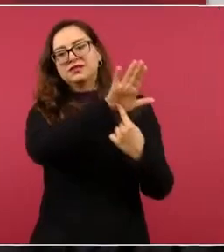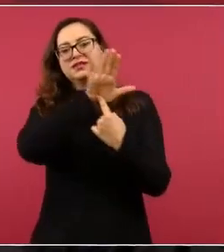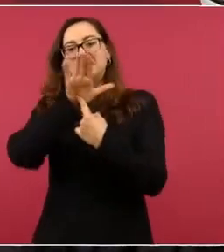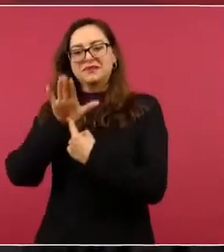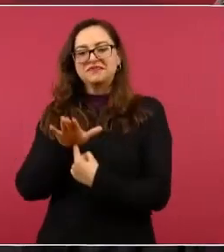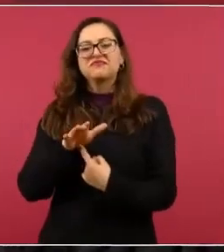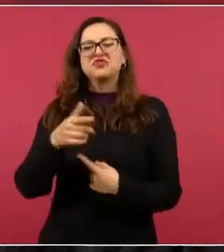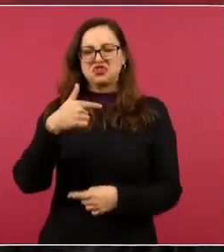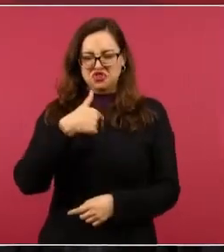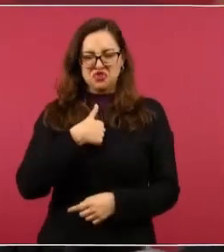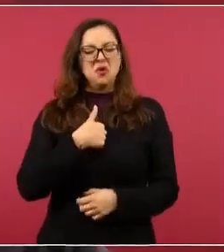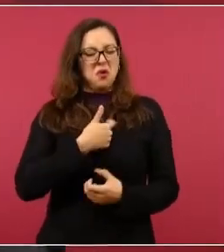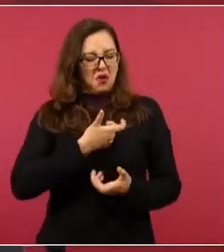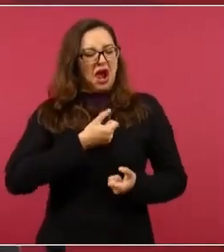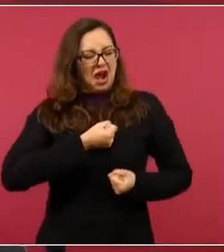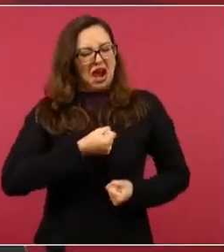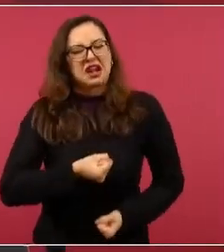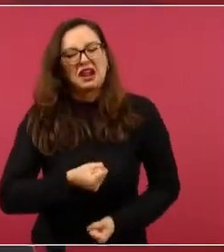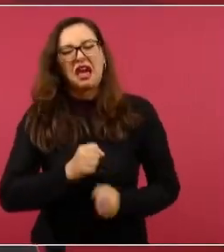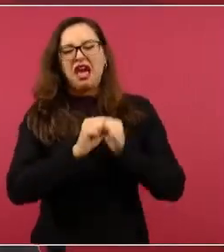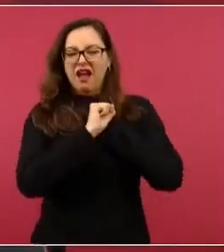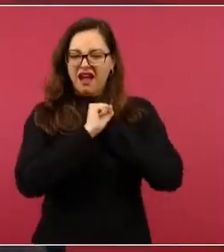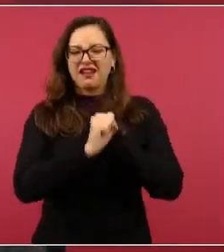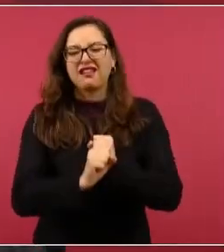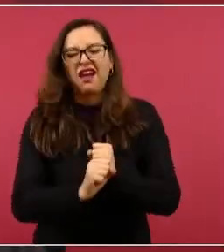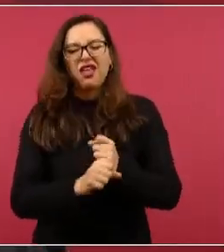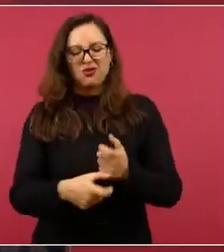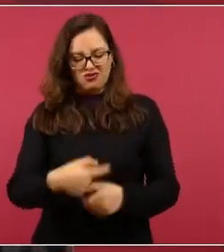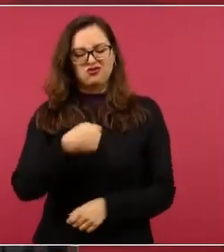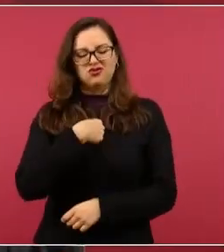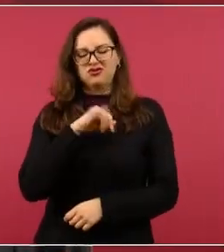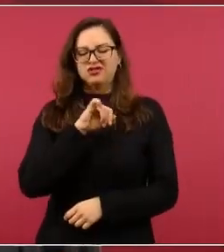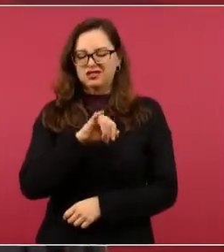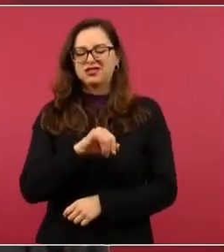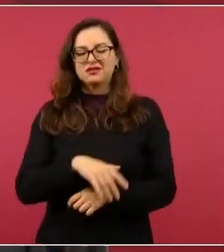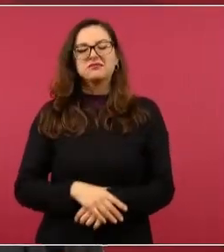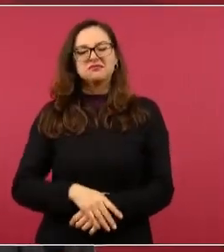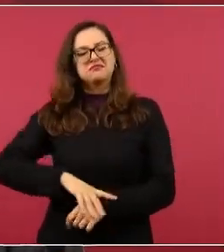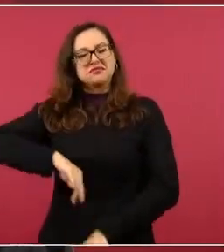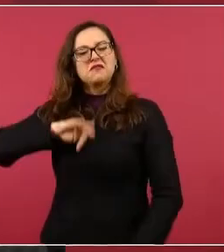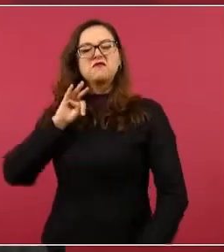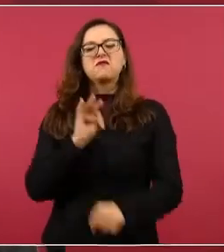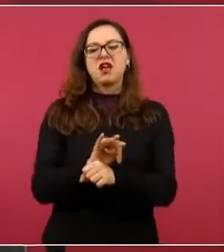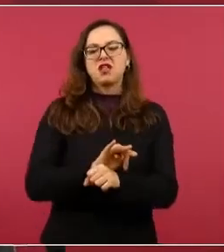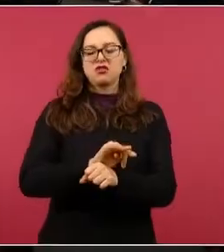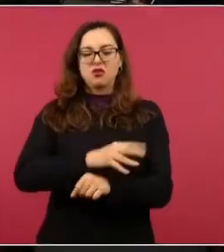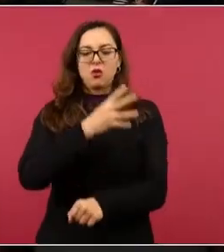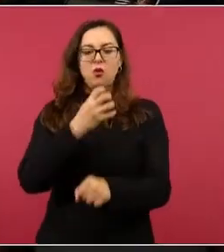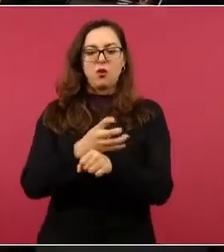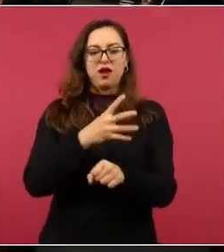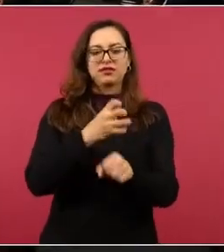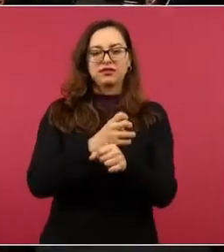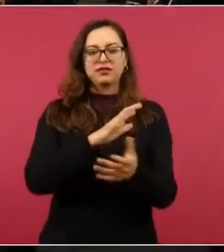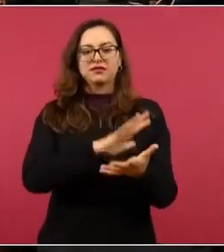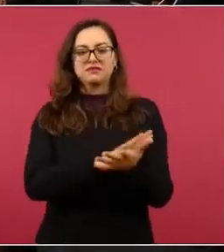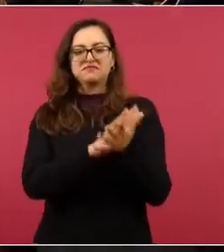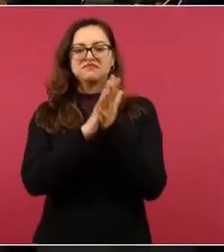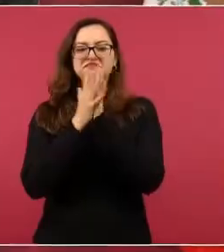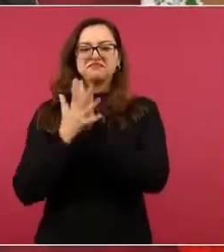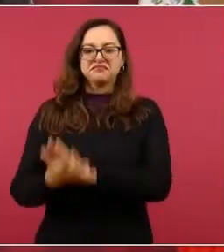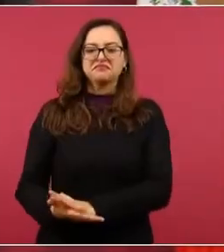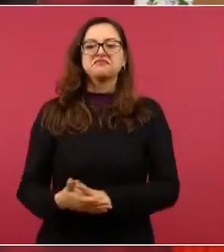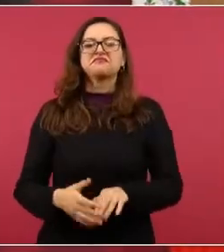vengo acarreado porque defiendo la cuarta transformación. Vengo